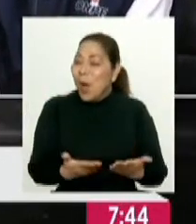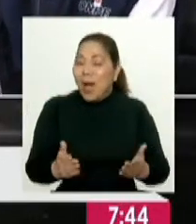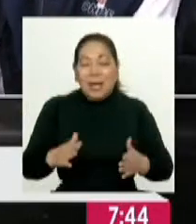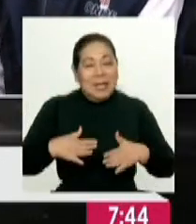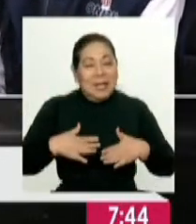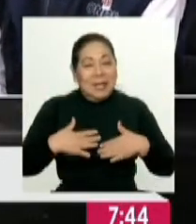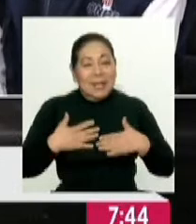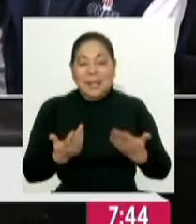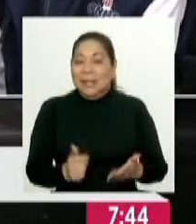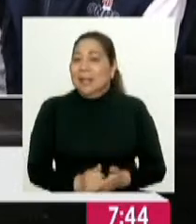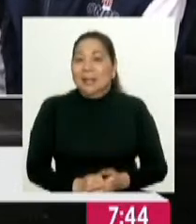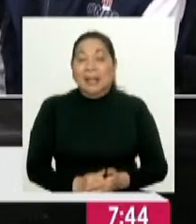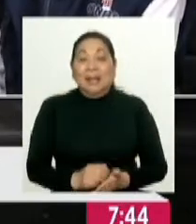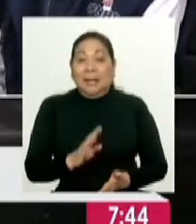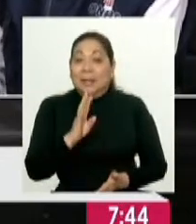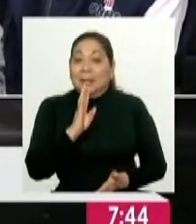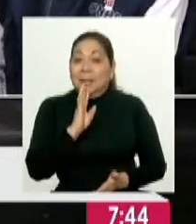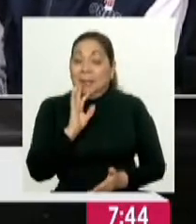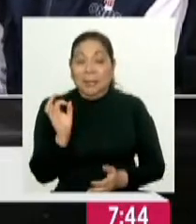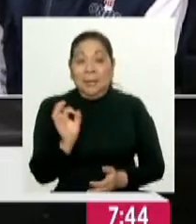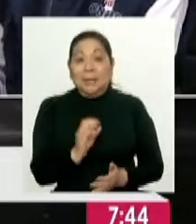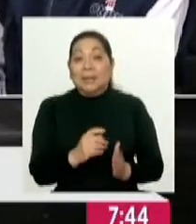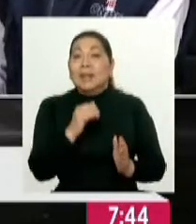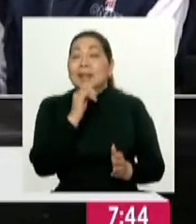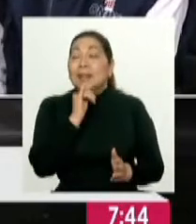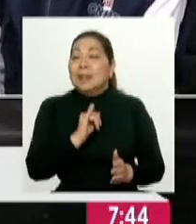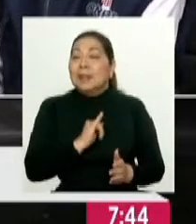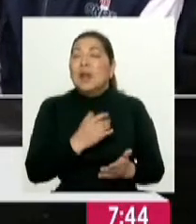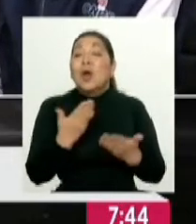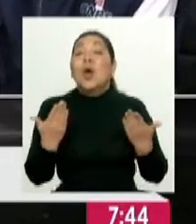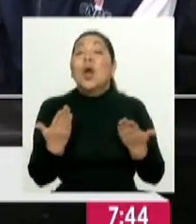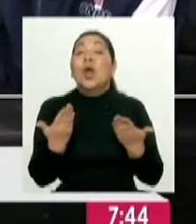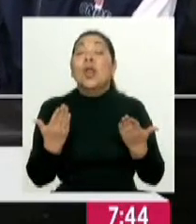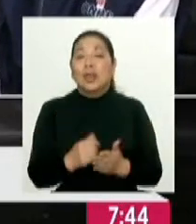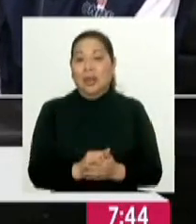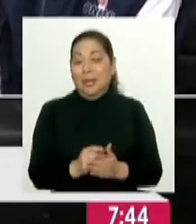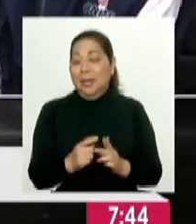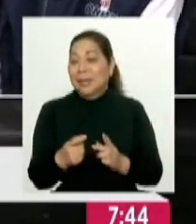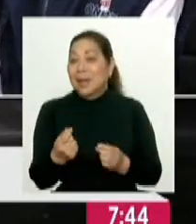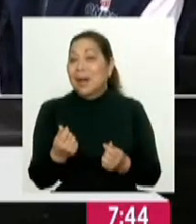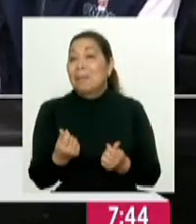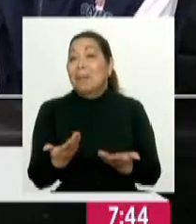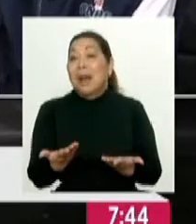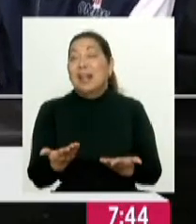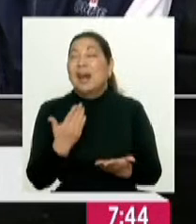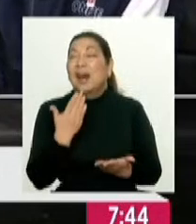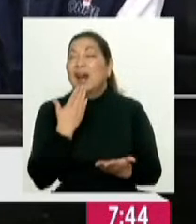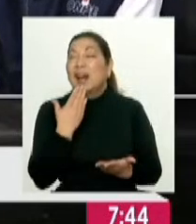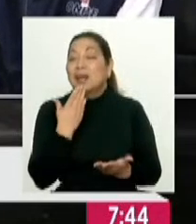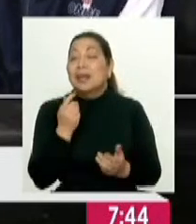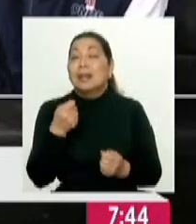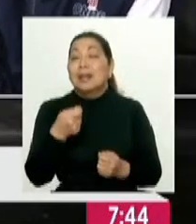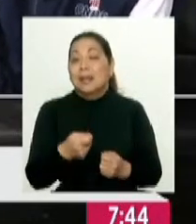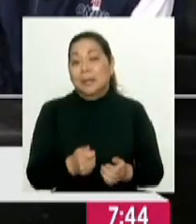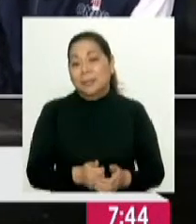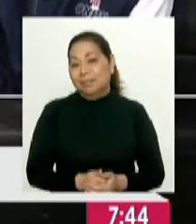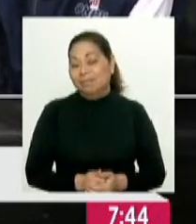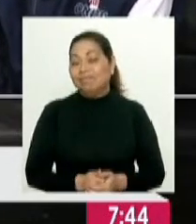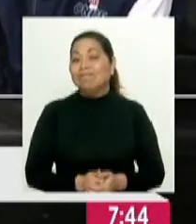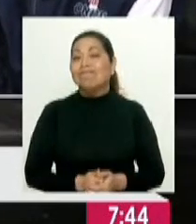posibilidad de declarar si no se identifica de dónde sale el dinero y quién es el aportante.